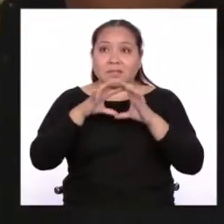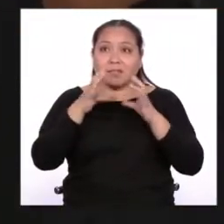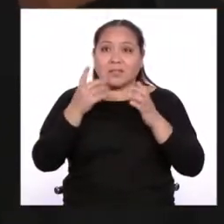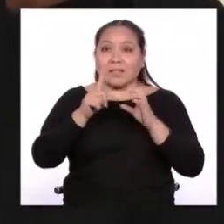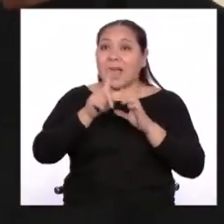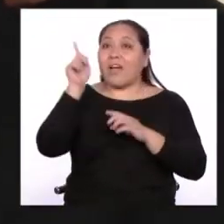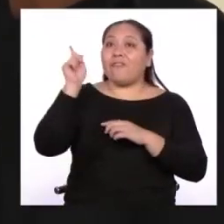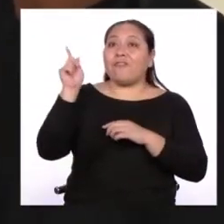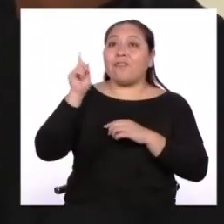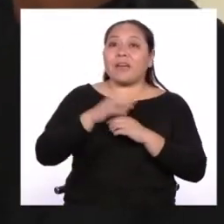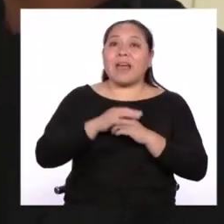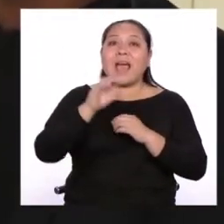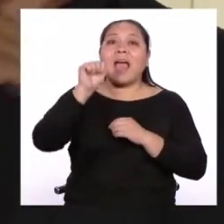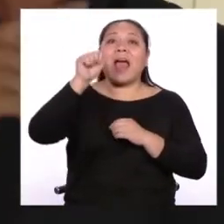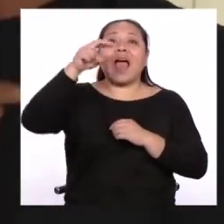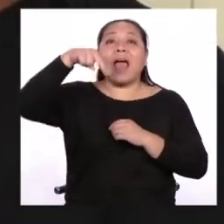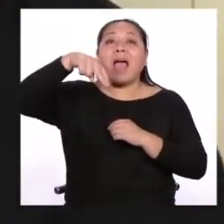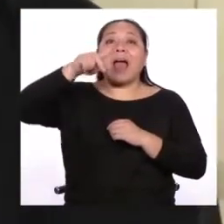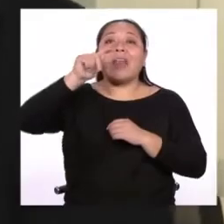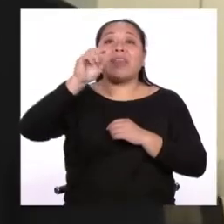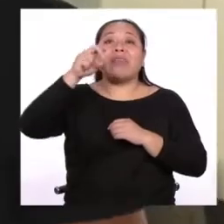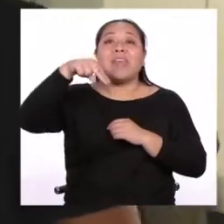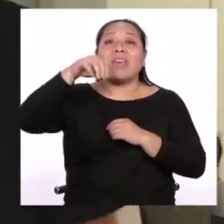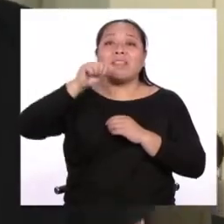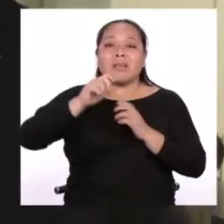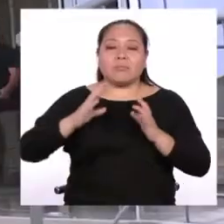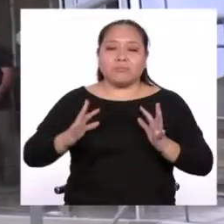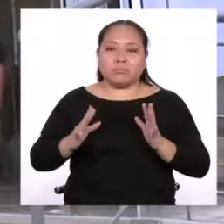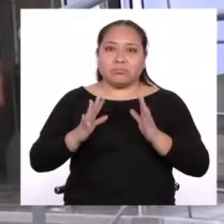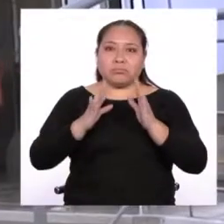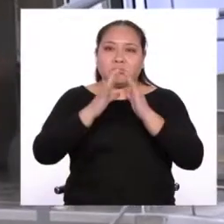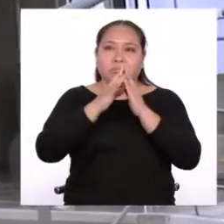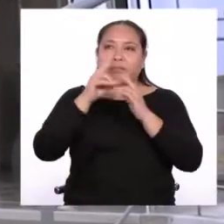en la Vamos a parar entonces. Claro, por supuesto.